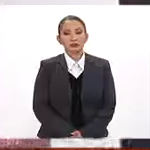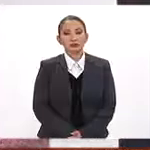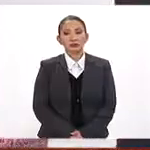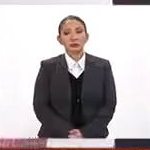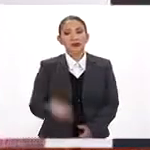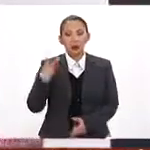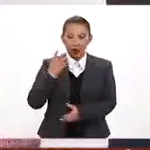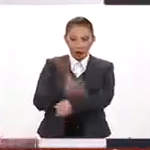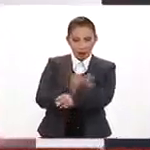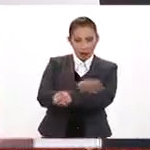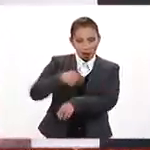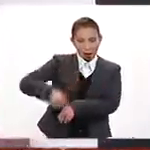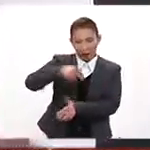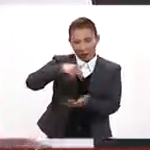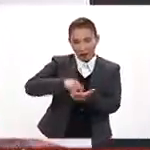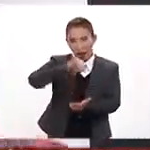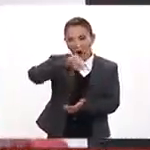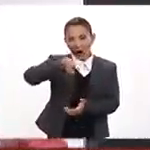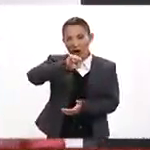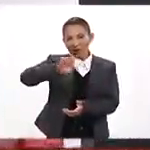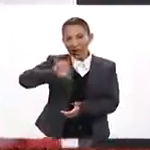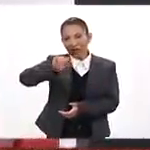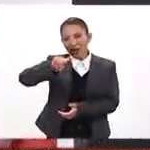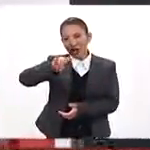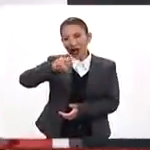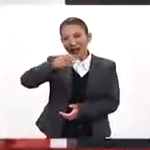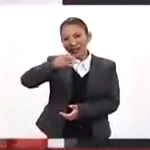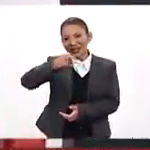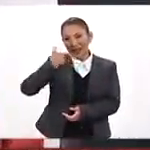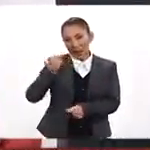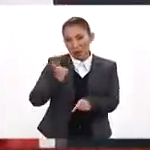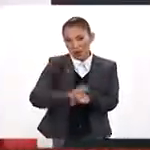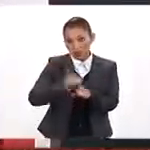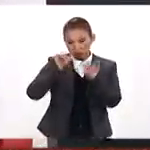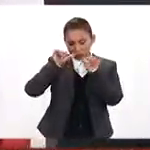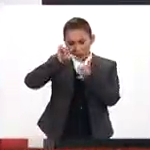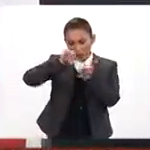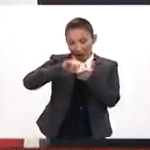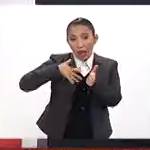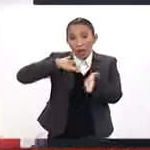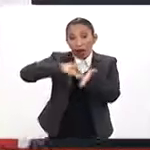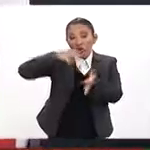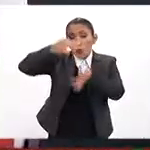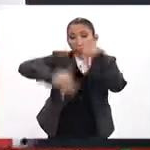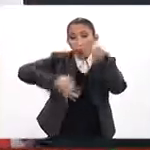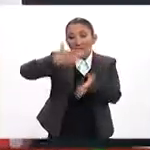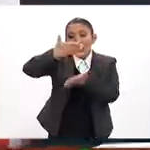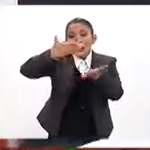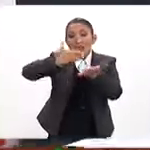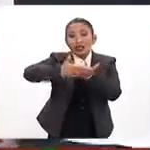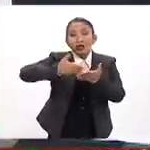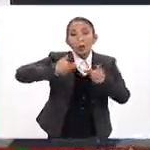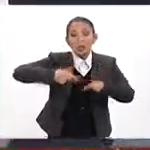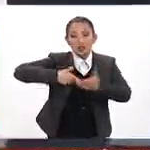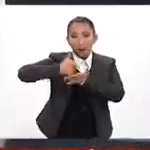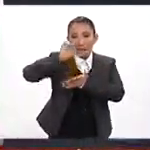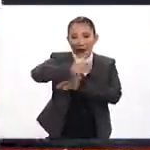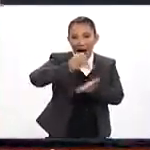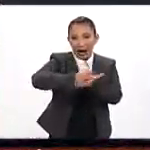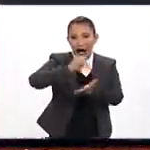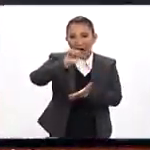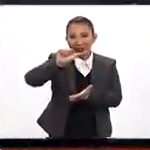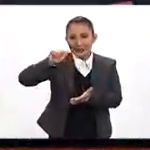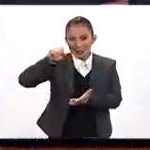Está con nosotros aquí José Antonio Hernández, él es Administrador Central de Apoyo Jurídico de Servicios al Contribuyente del SAT